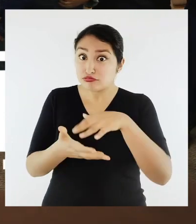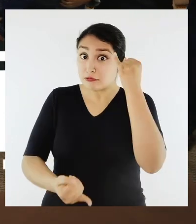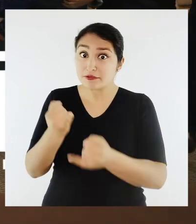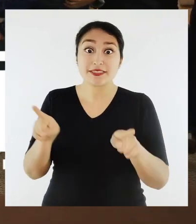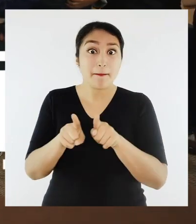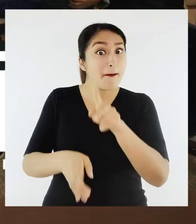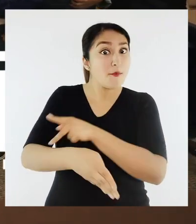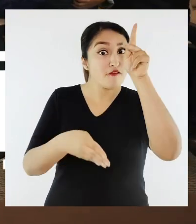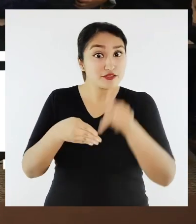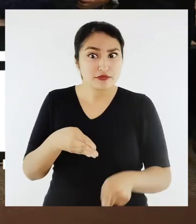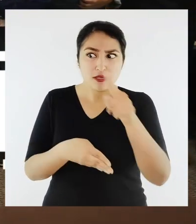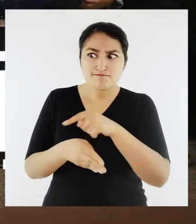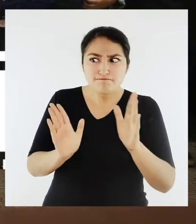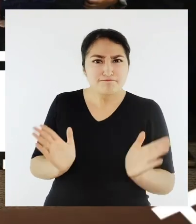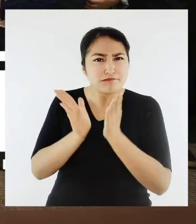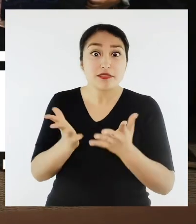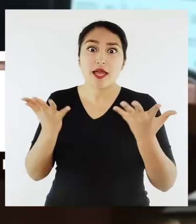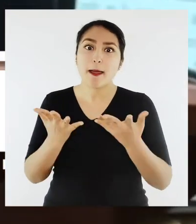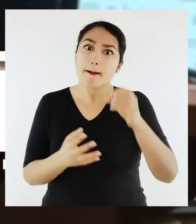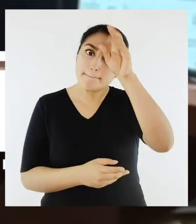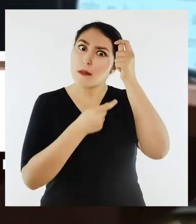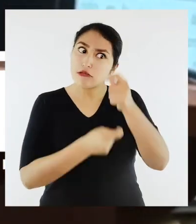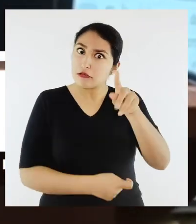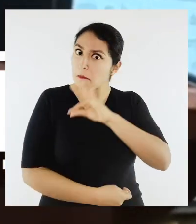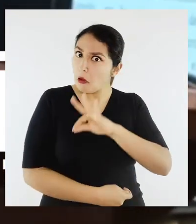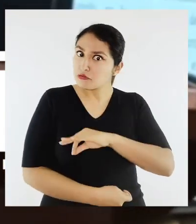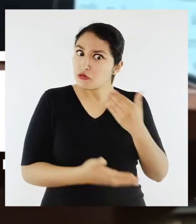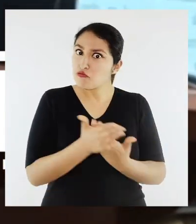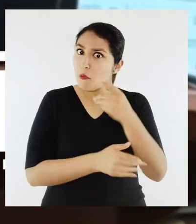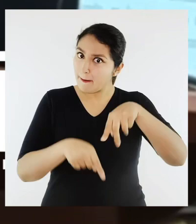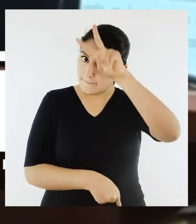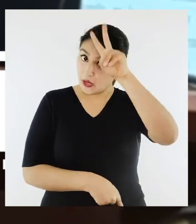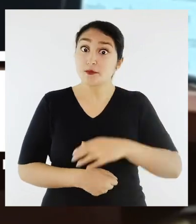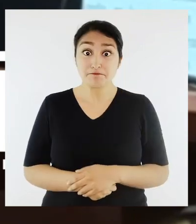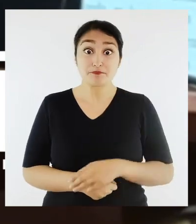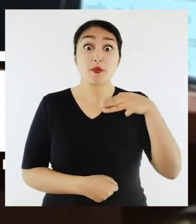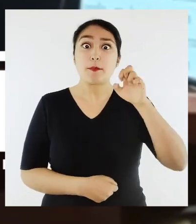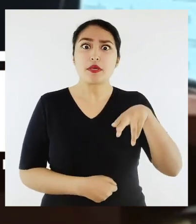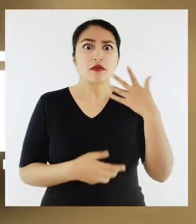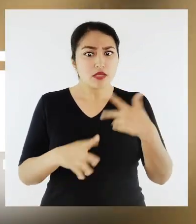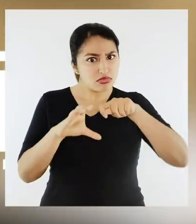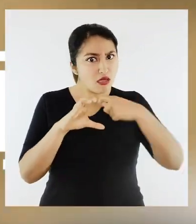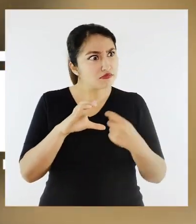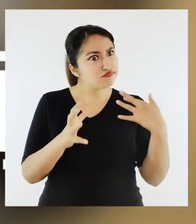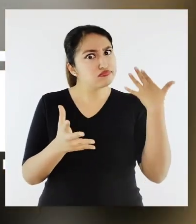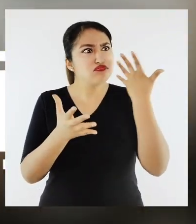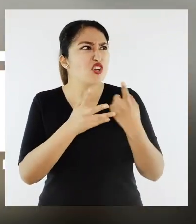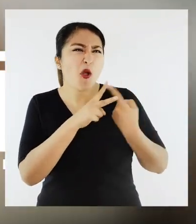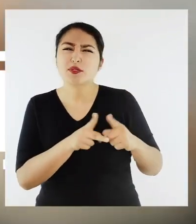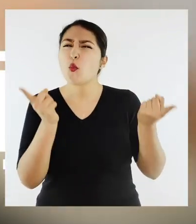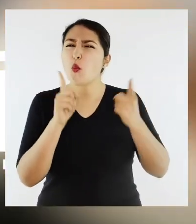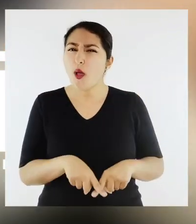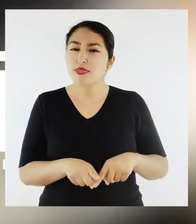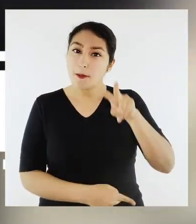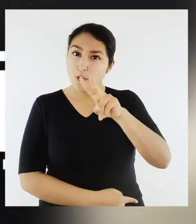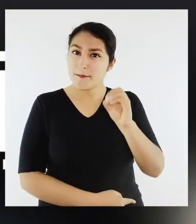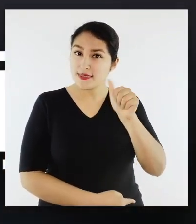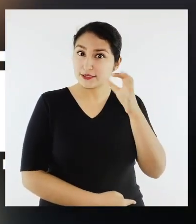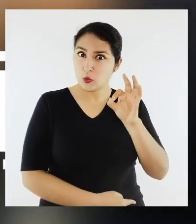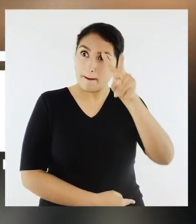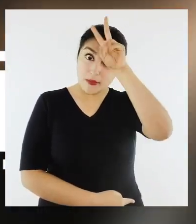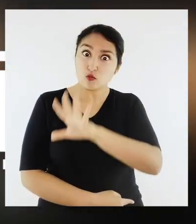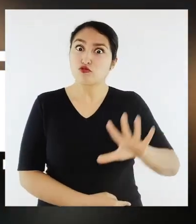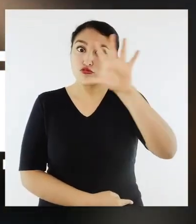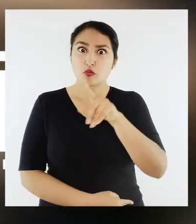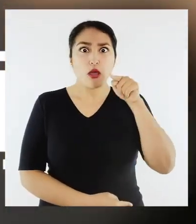beneficios de la minería moderna en el país. El Minem viene implementando estos talleres a nivel nacional desde el 2019, donde se abordan